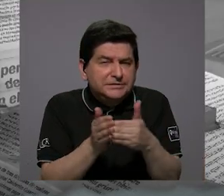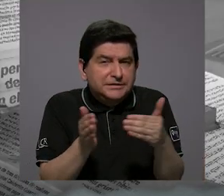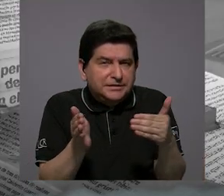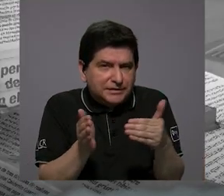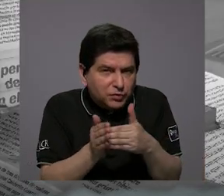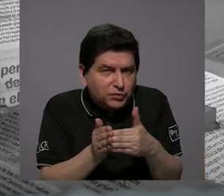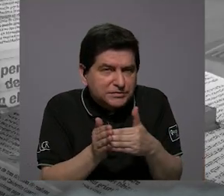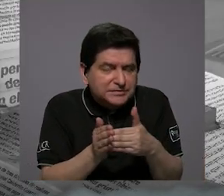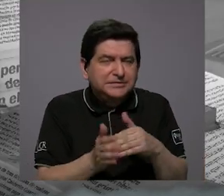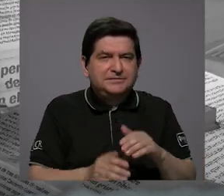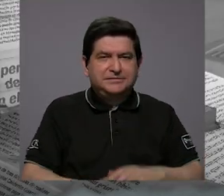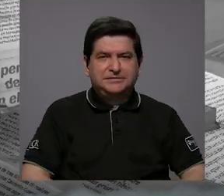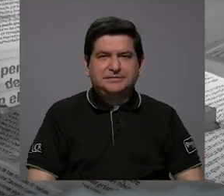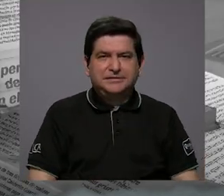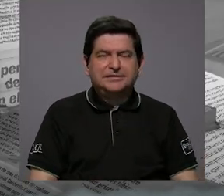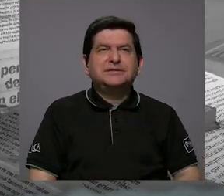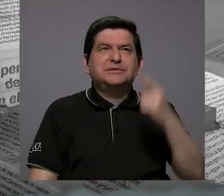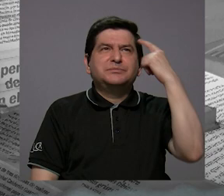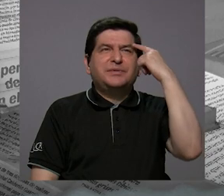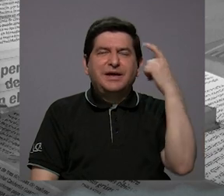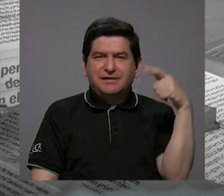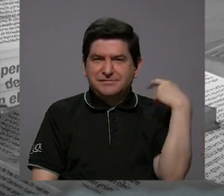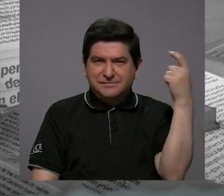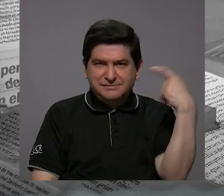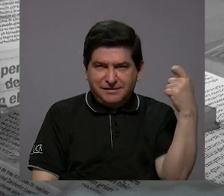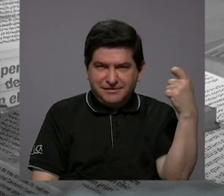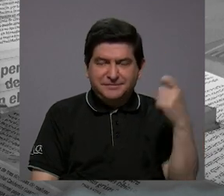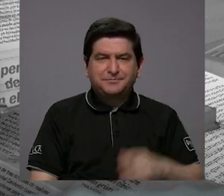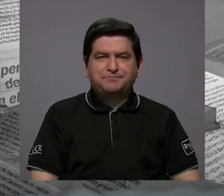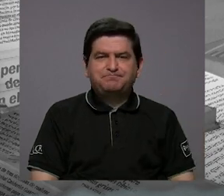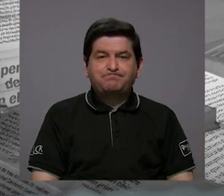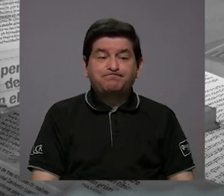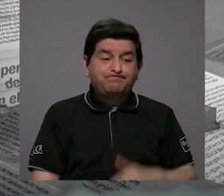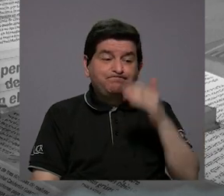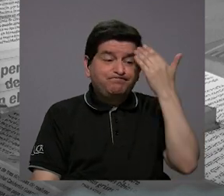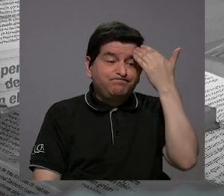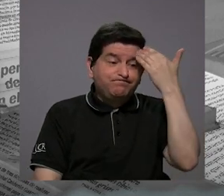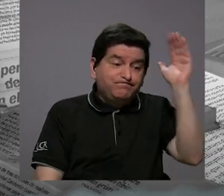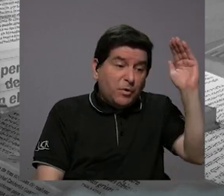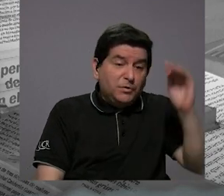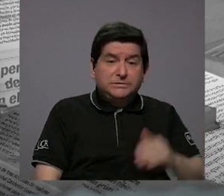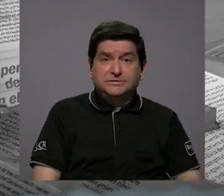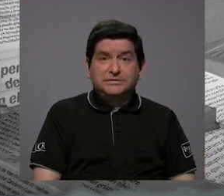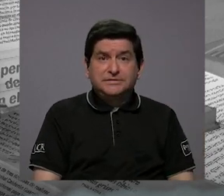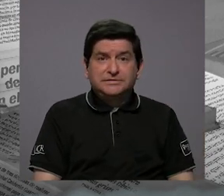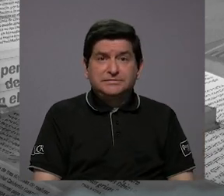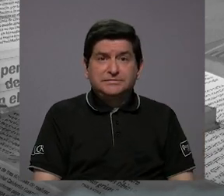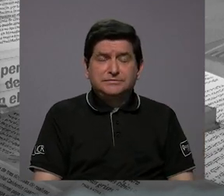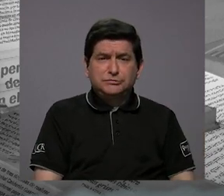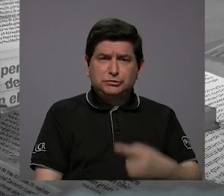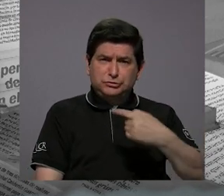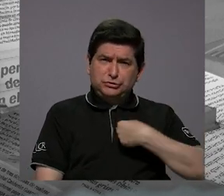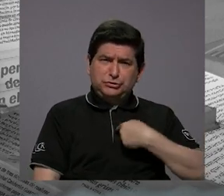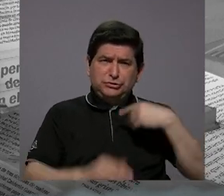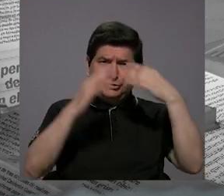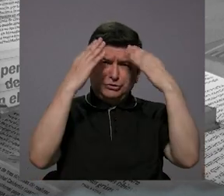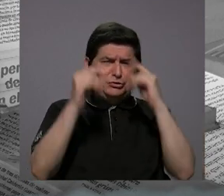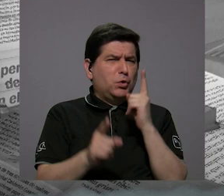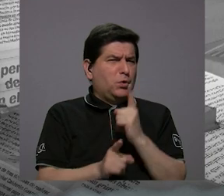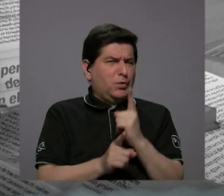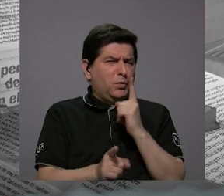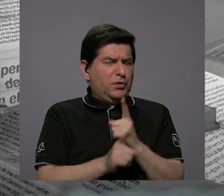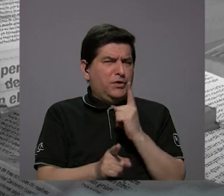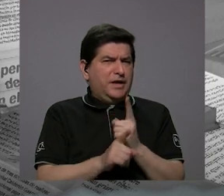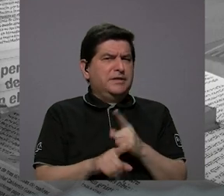a Guanacaste, porque no sé si tengo yo esta información